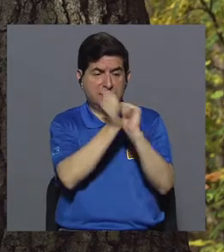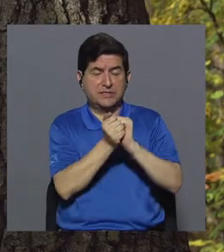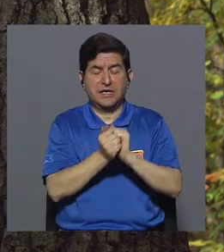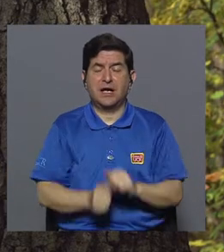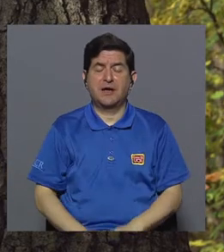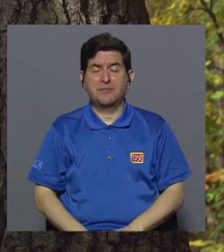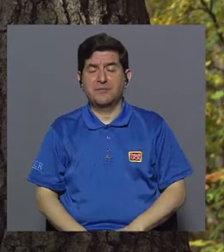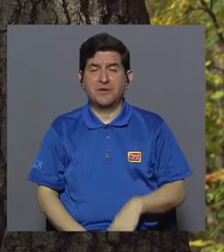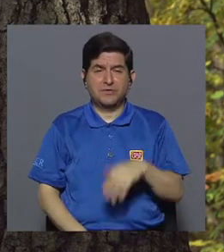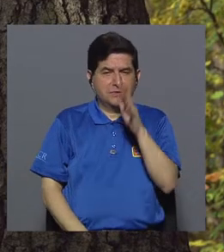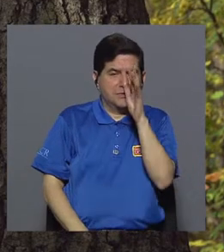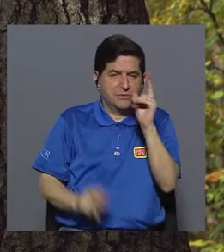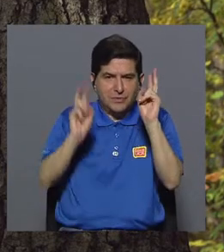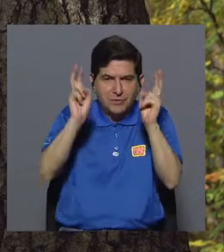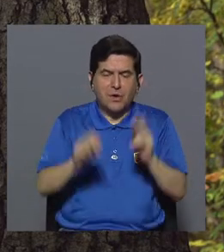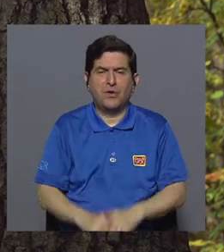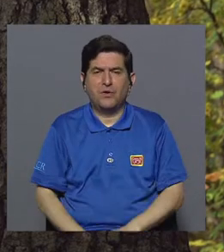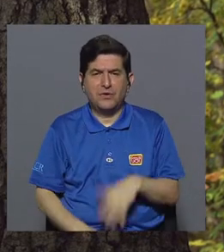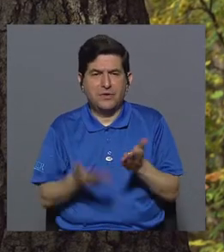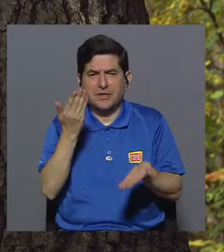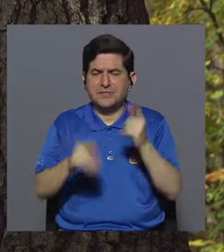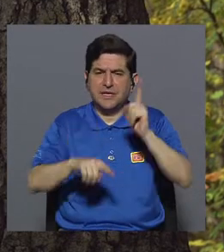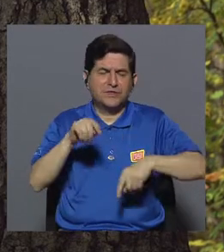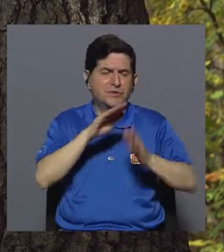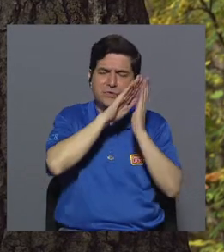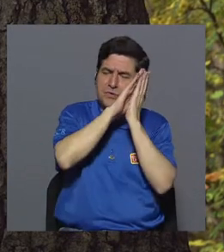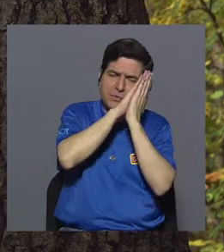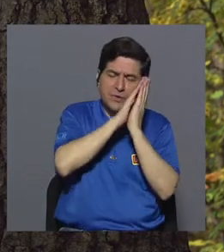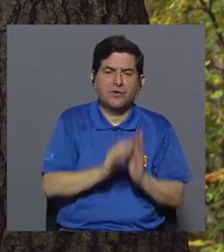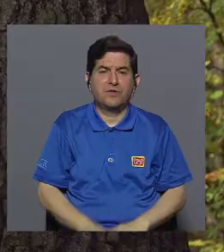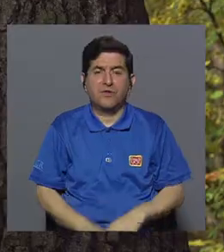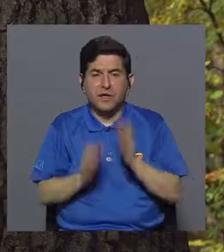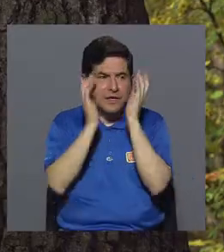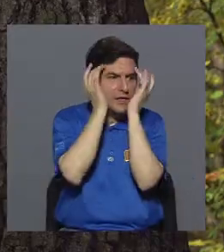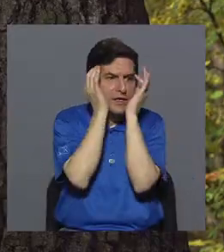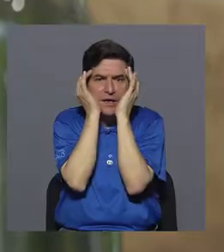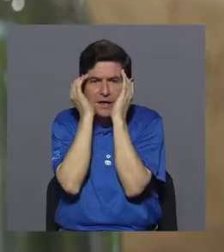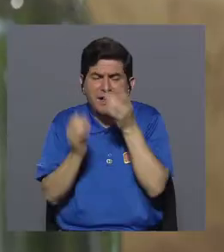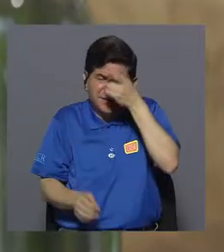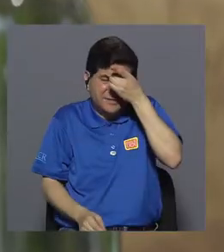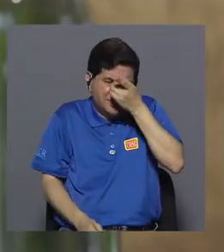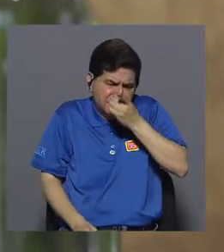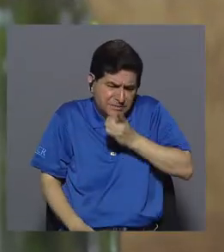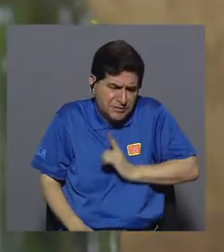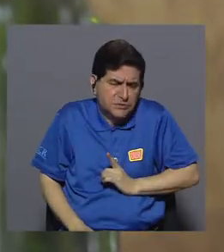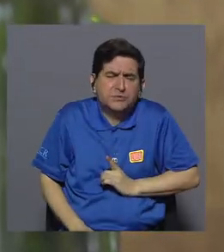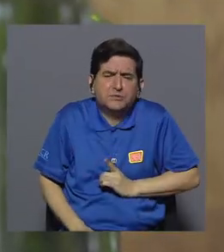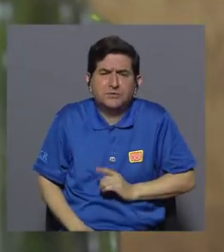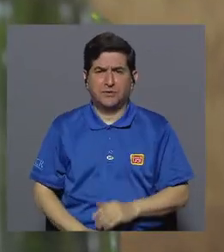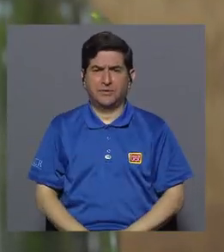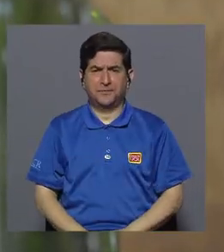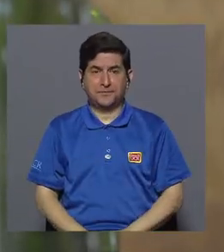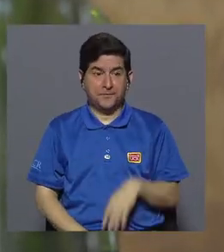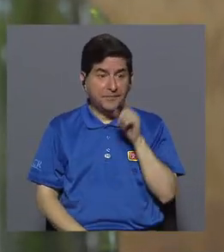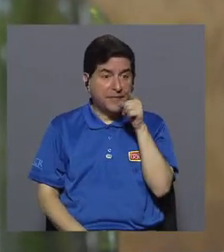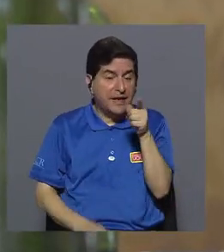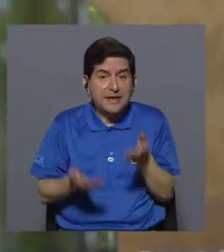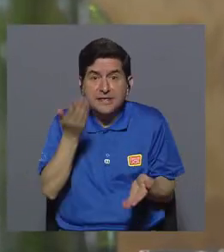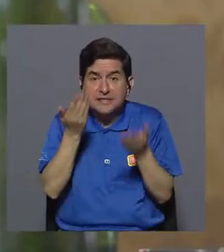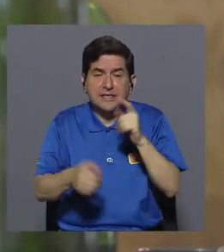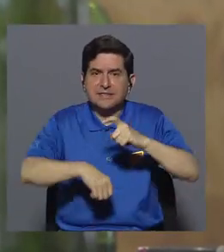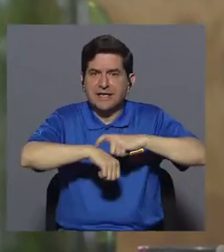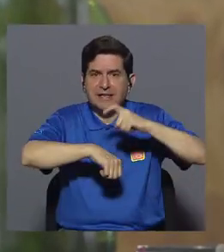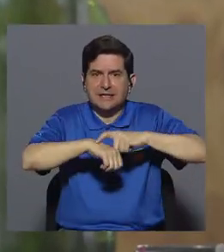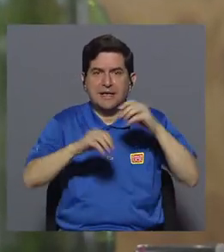Cambios de humor, insomnio, ansiedad, depresión muchas veces. Entonces esa